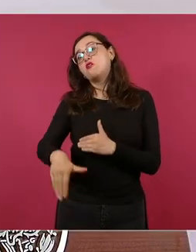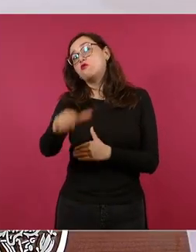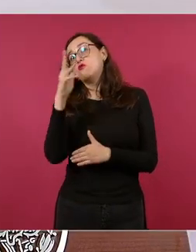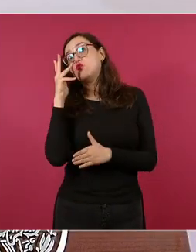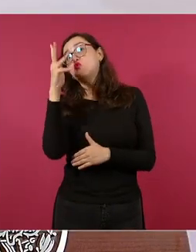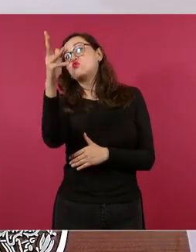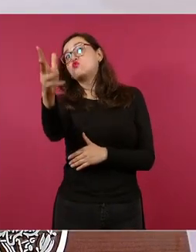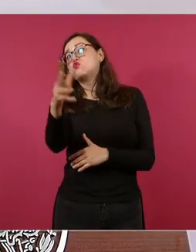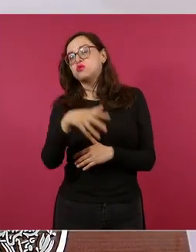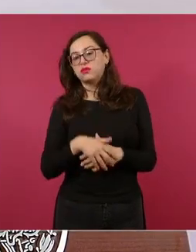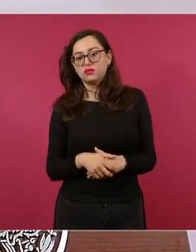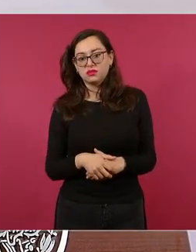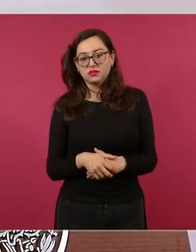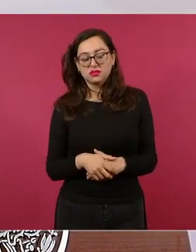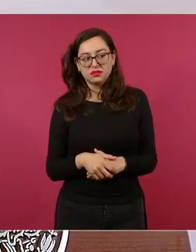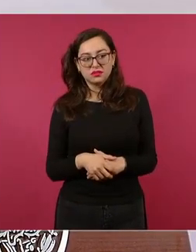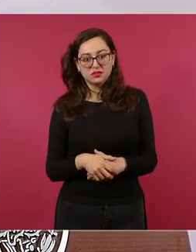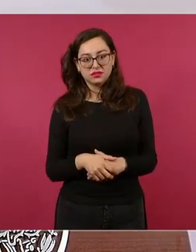no se puede